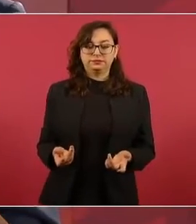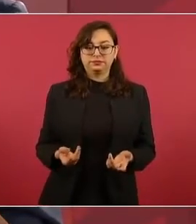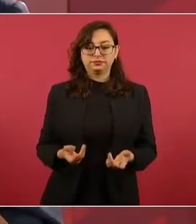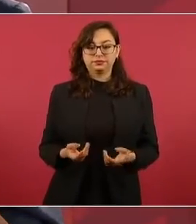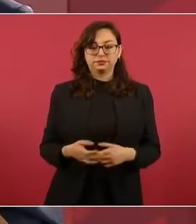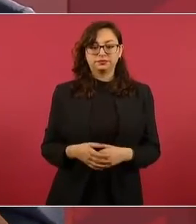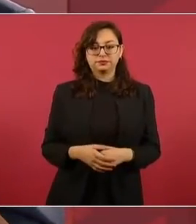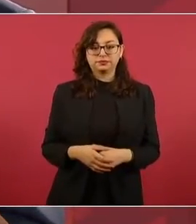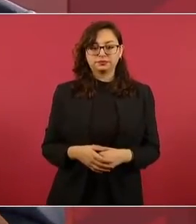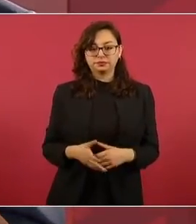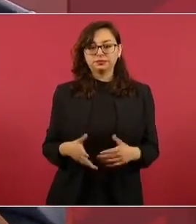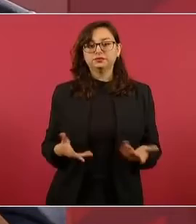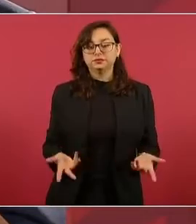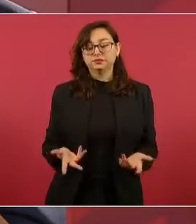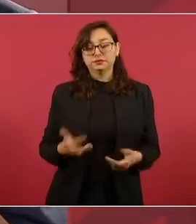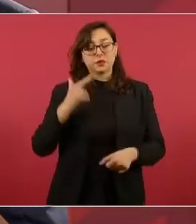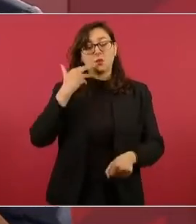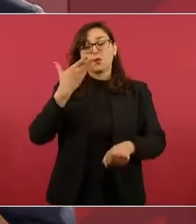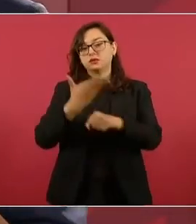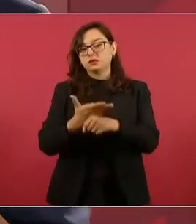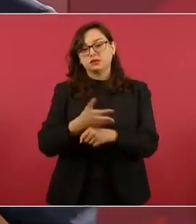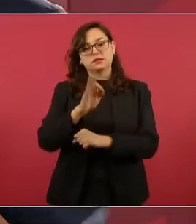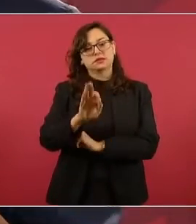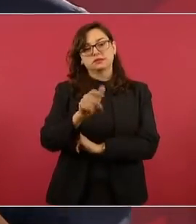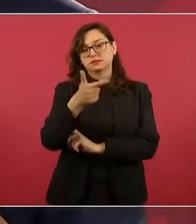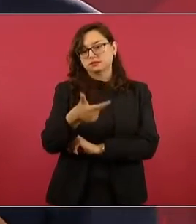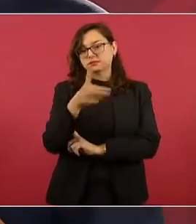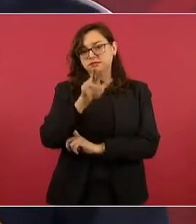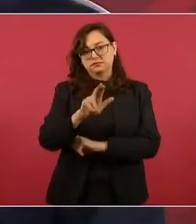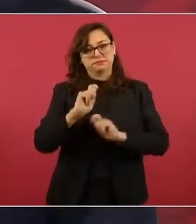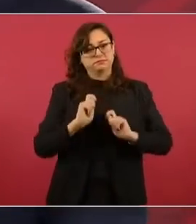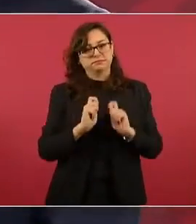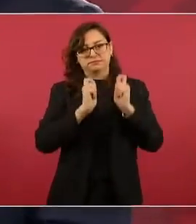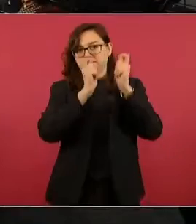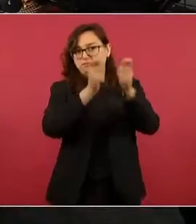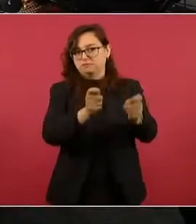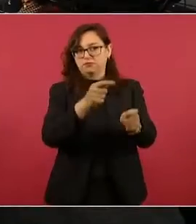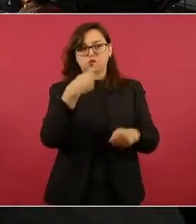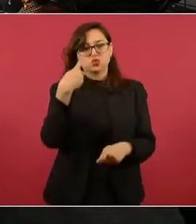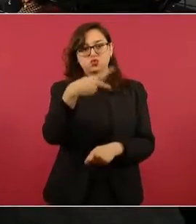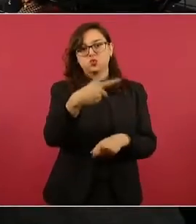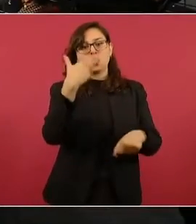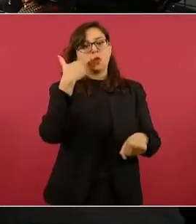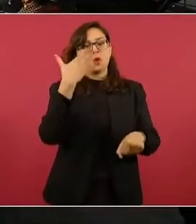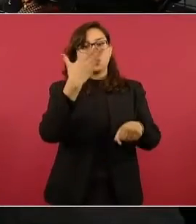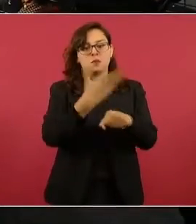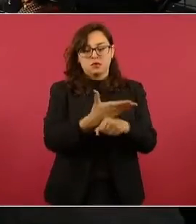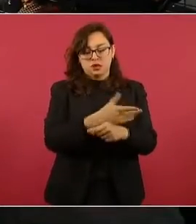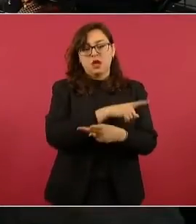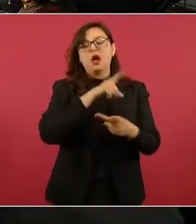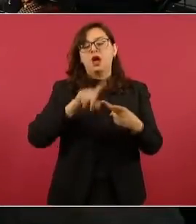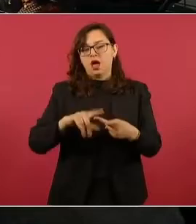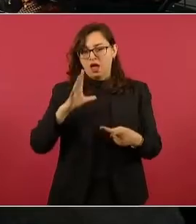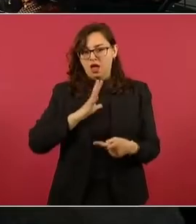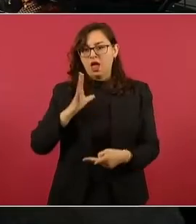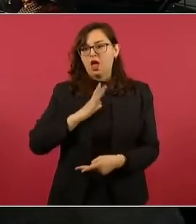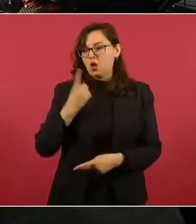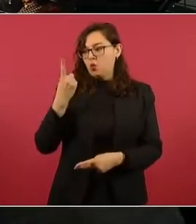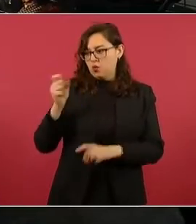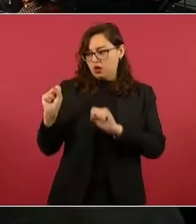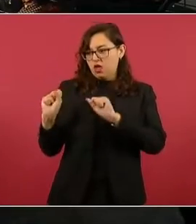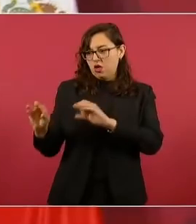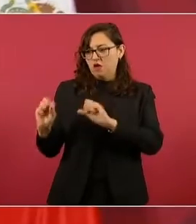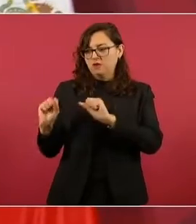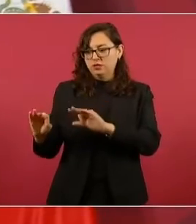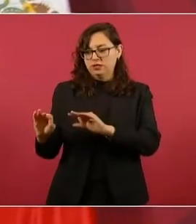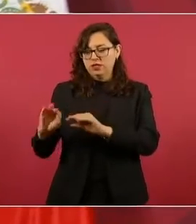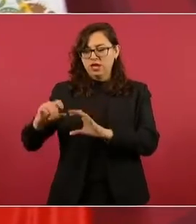es la fiscalía, es esta oficina que sí depende del Ejecutivo, en especial